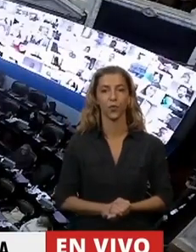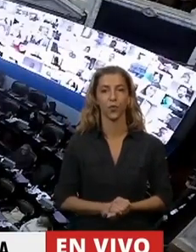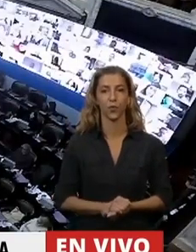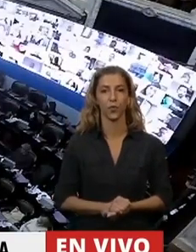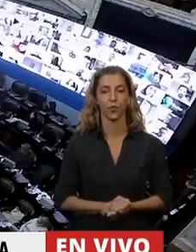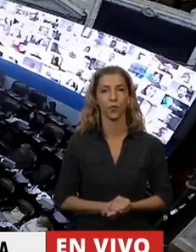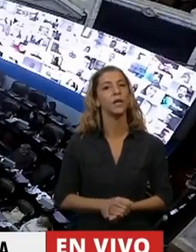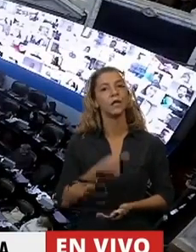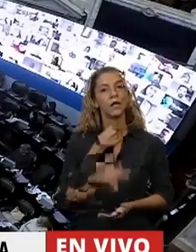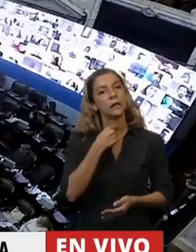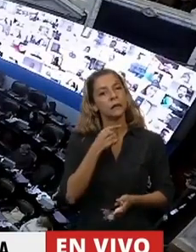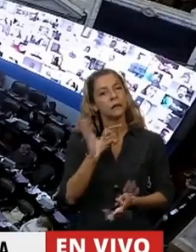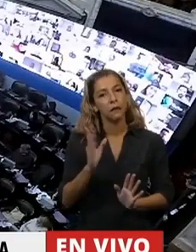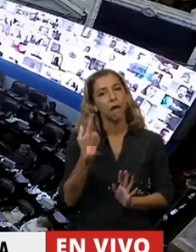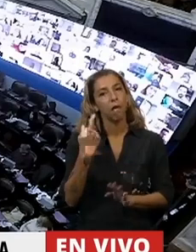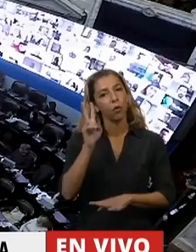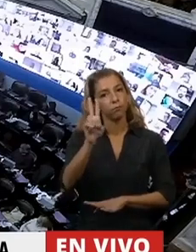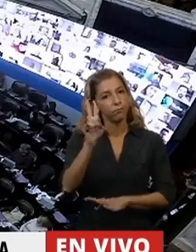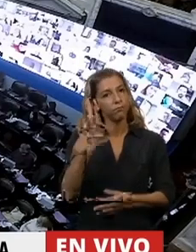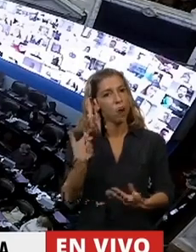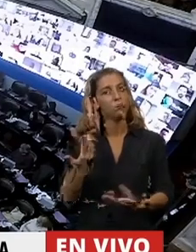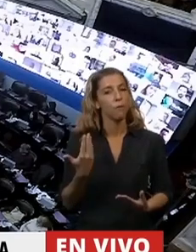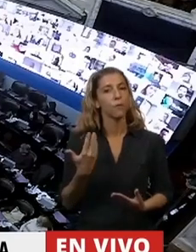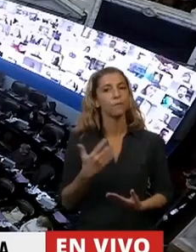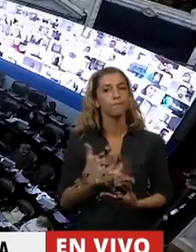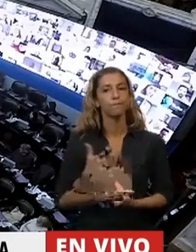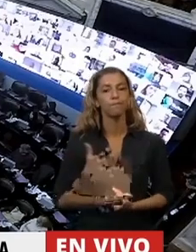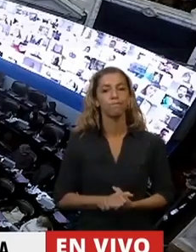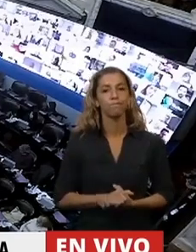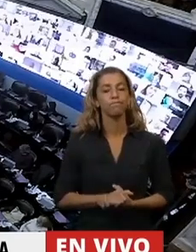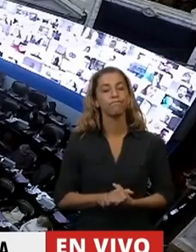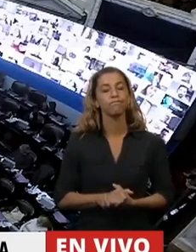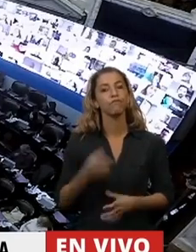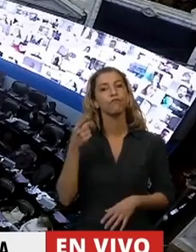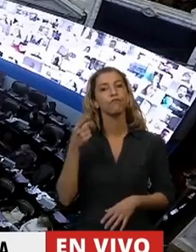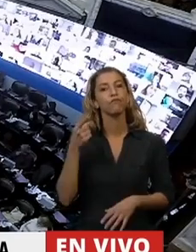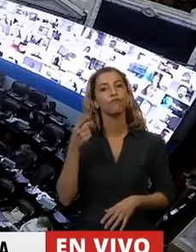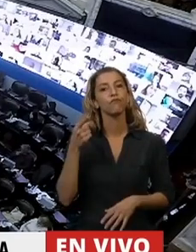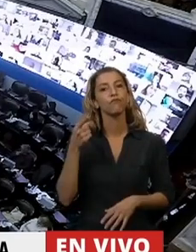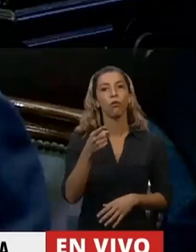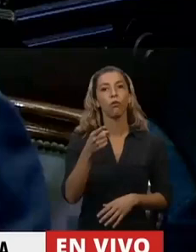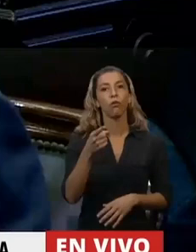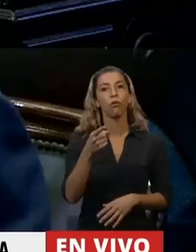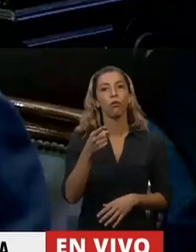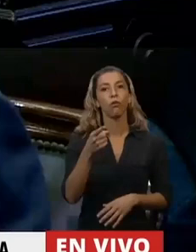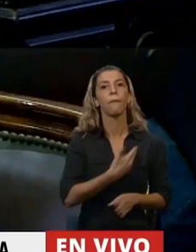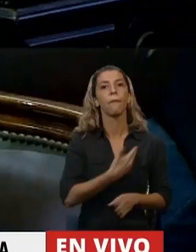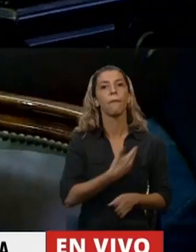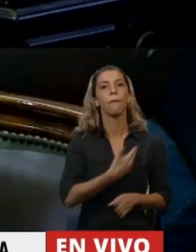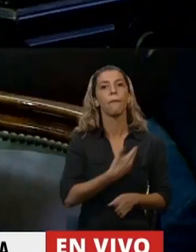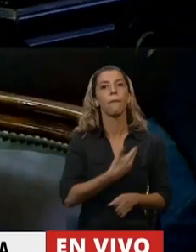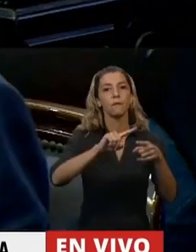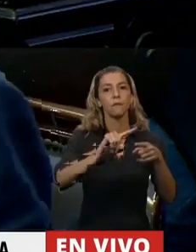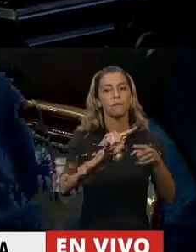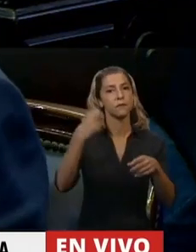Quiero plantear una cuestión de privilegio, señor Presidente, en contra del presidente del Partido Radical